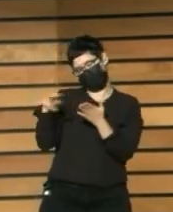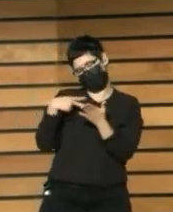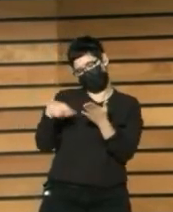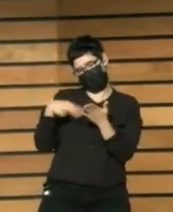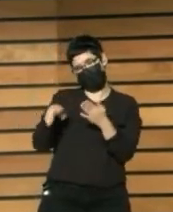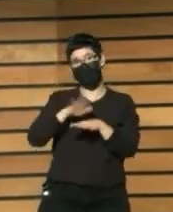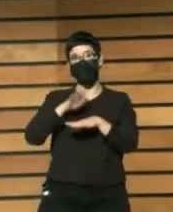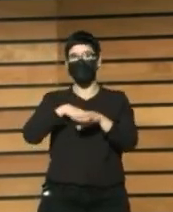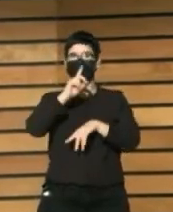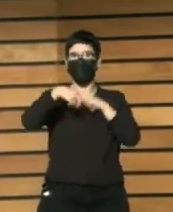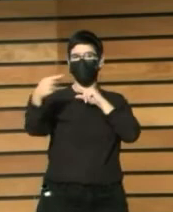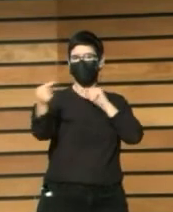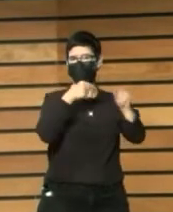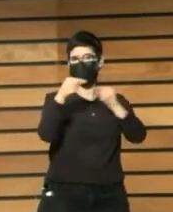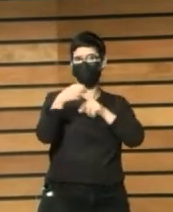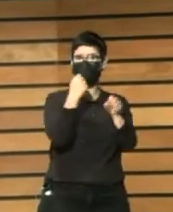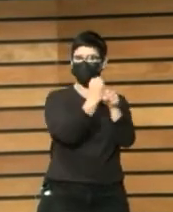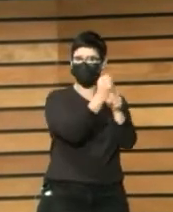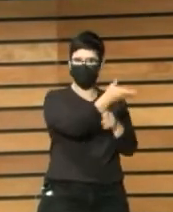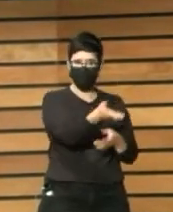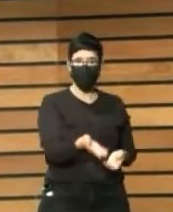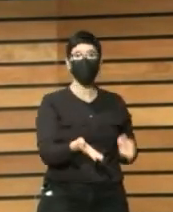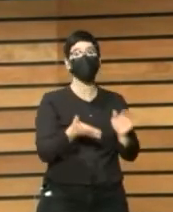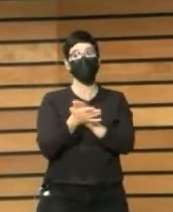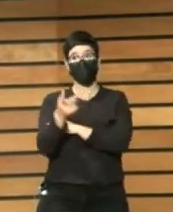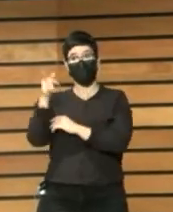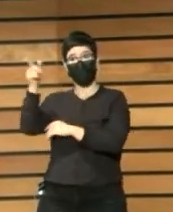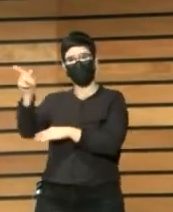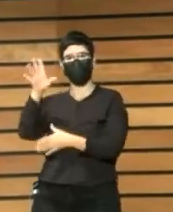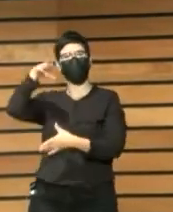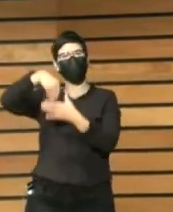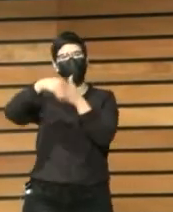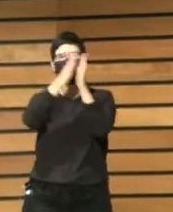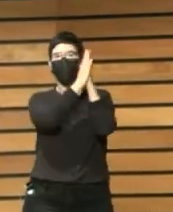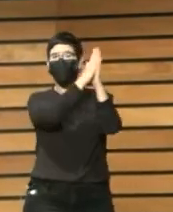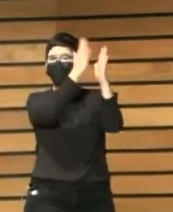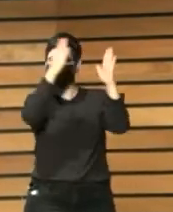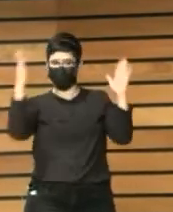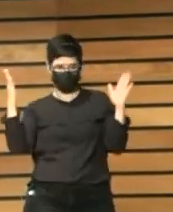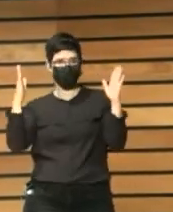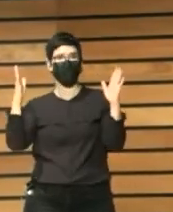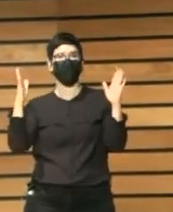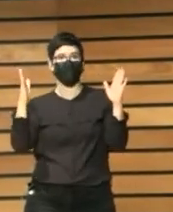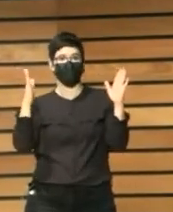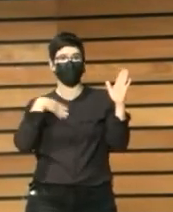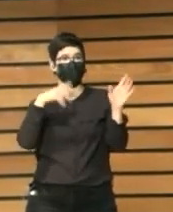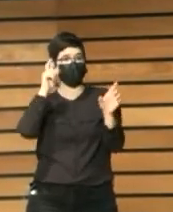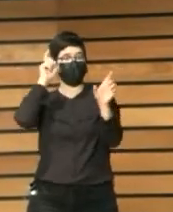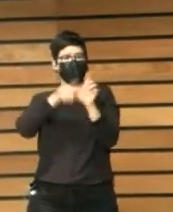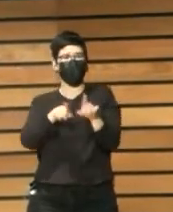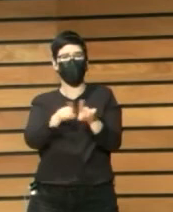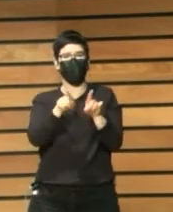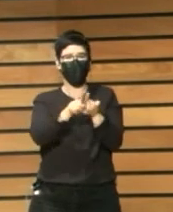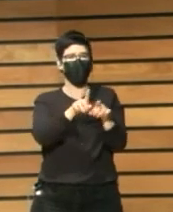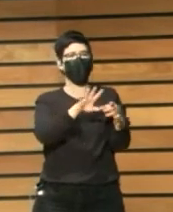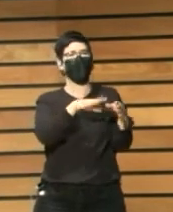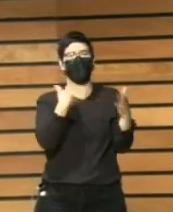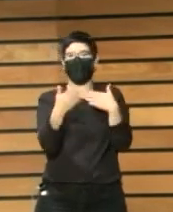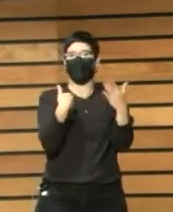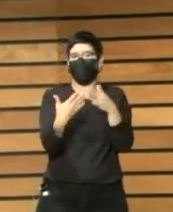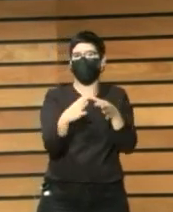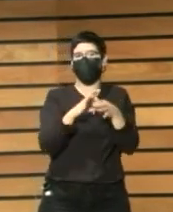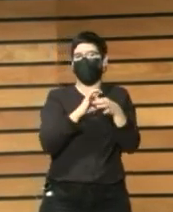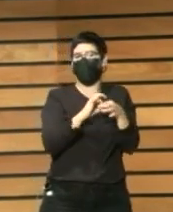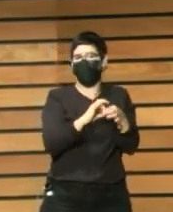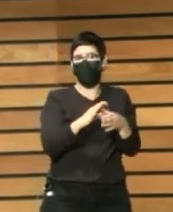O sea Que mientras Ella estaba En la librería Perdón En la biblioteca Como amiga De su amiga Pues también